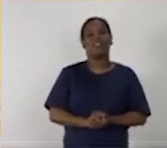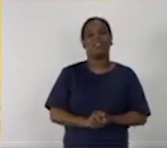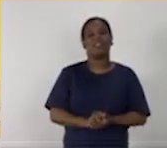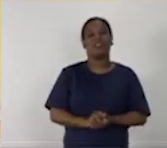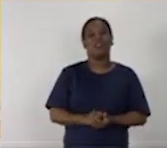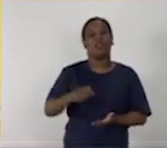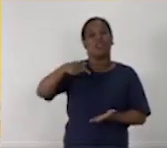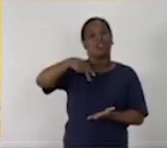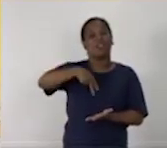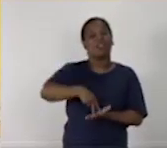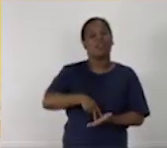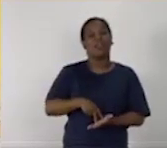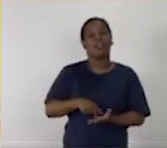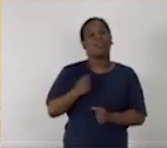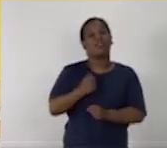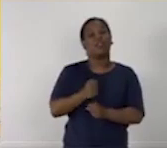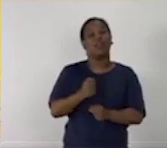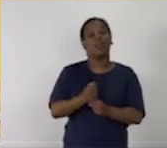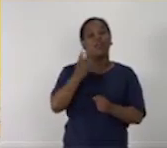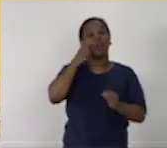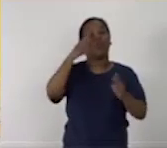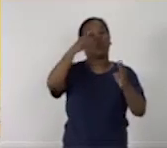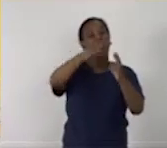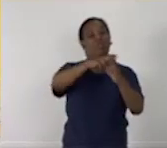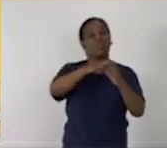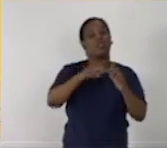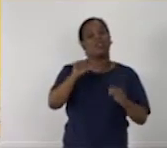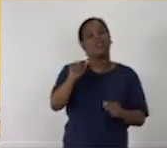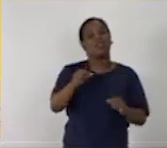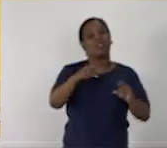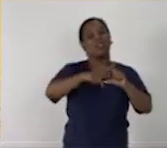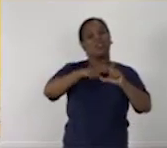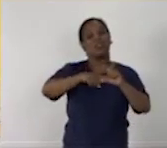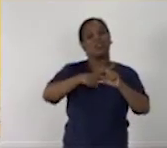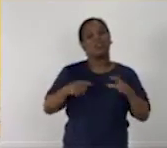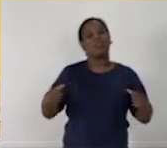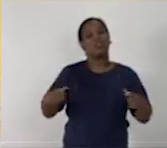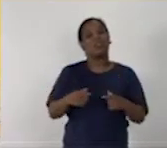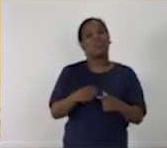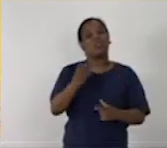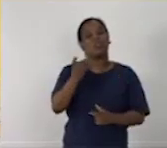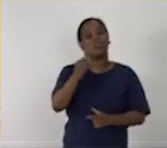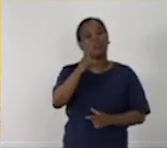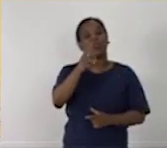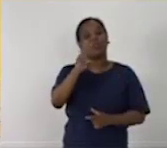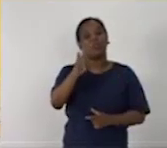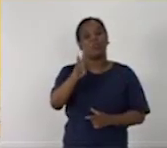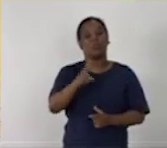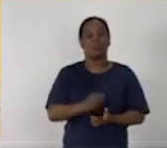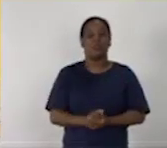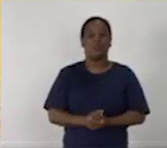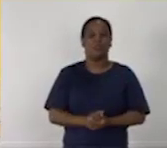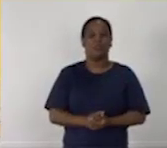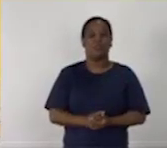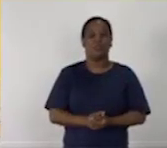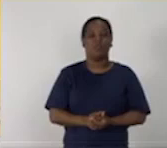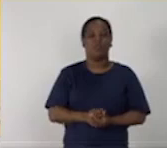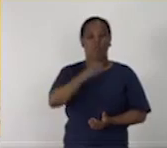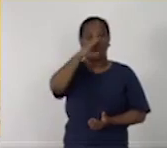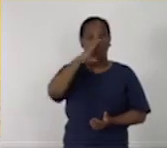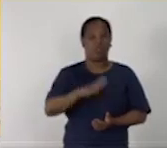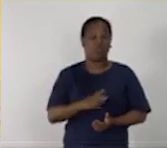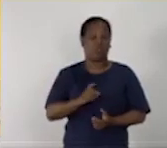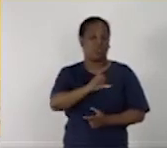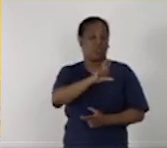Estaremos trabajando con los objetivos y contenidos de la unidad número 12. Específicamente, los niños que se